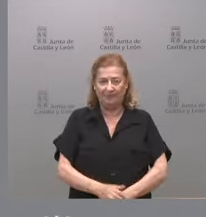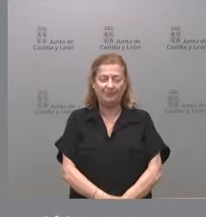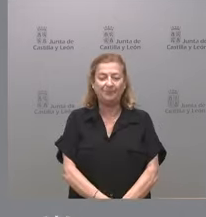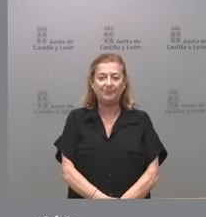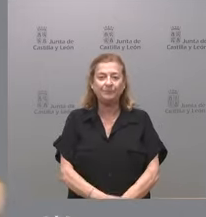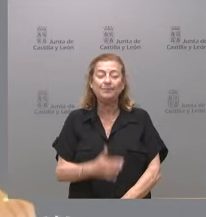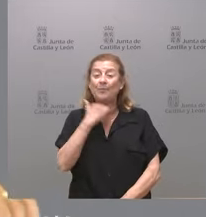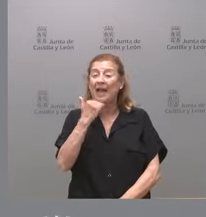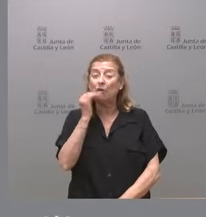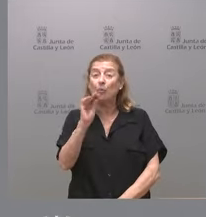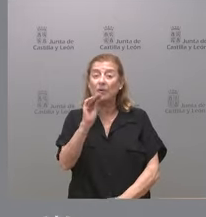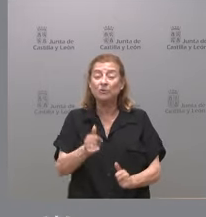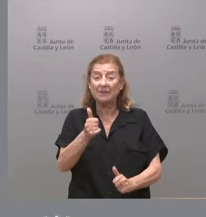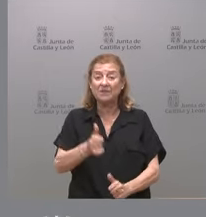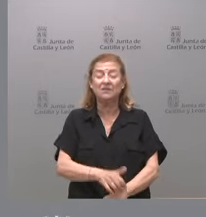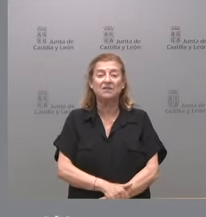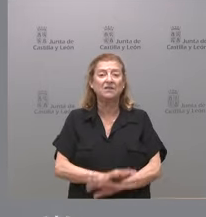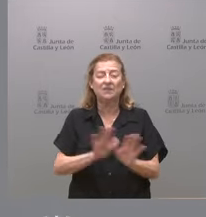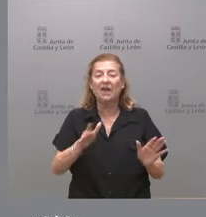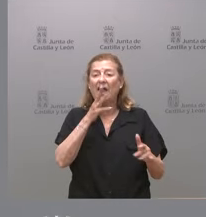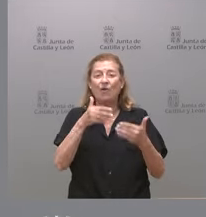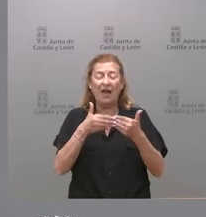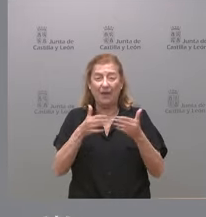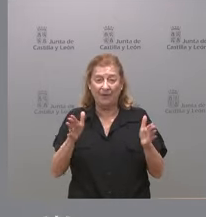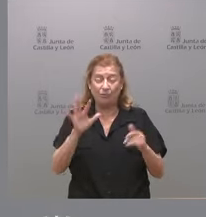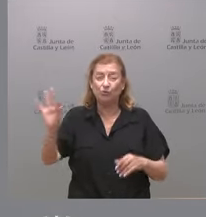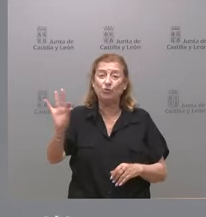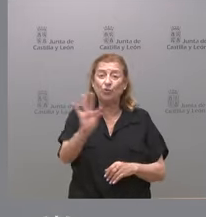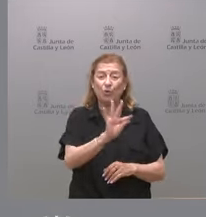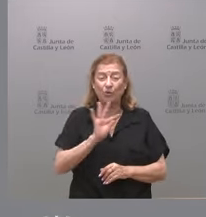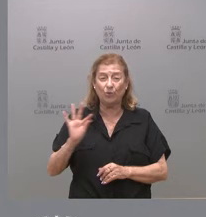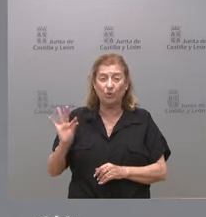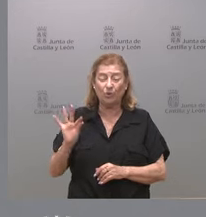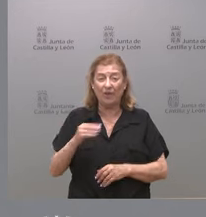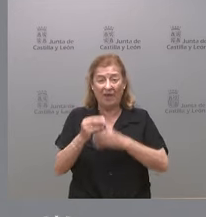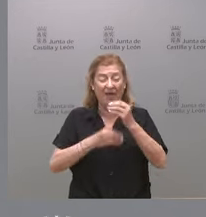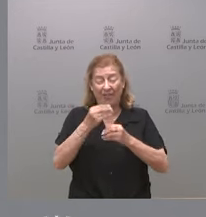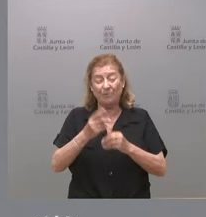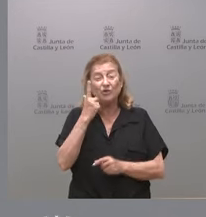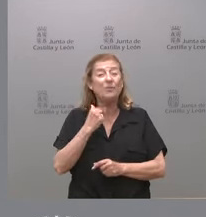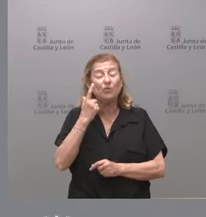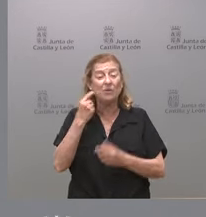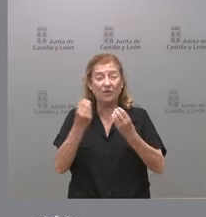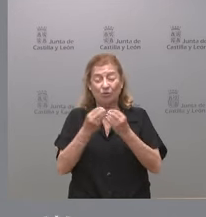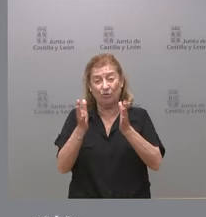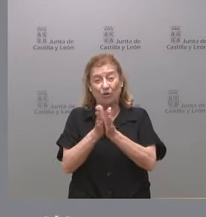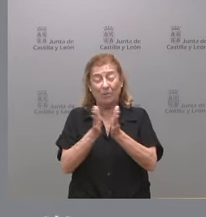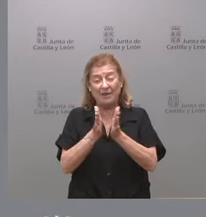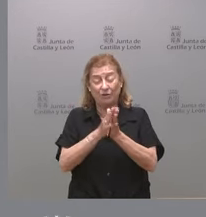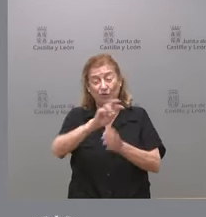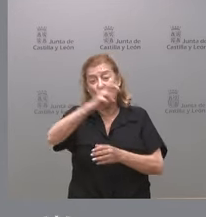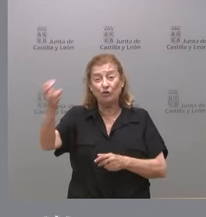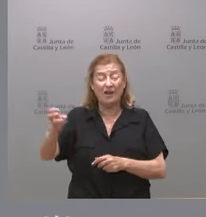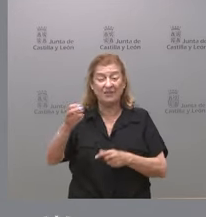¿Alguna pregunta más? Vamos a abrir entonces el turno que realizamos habitualmente con nuestros compañeros de otras